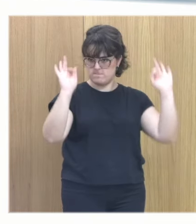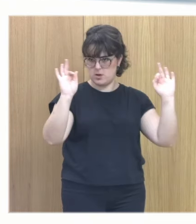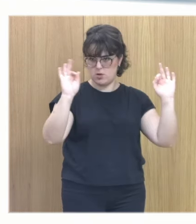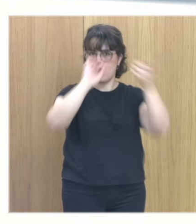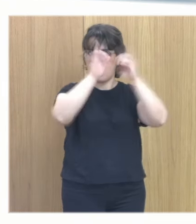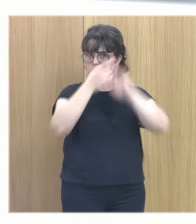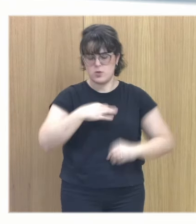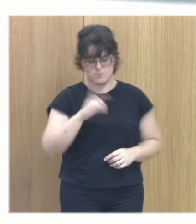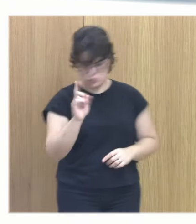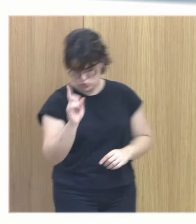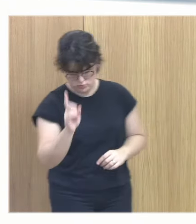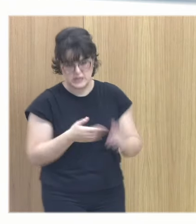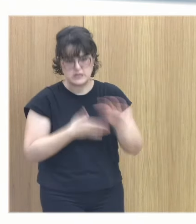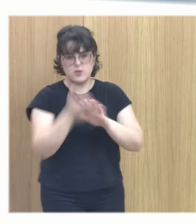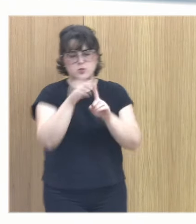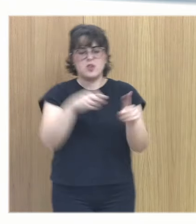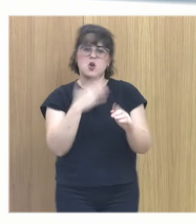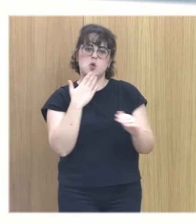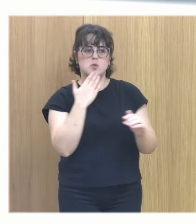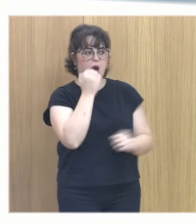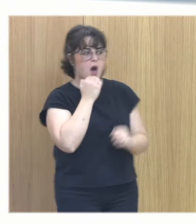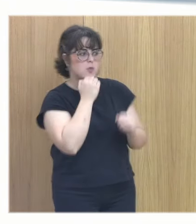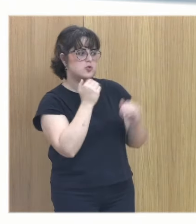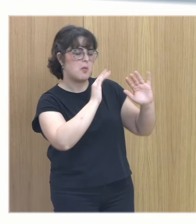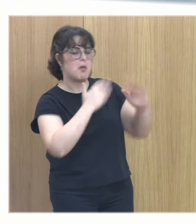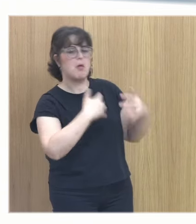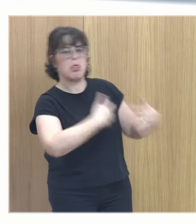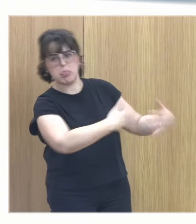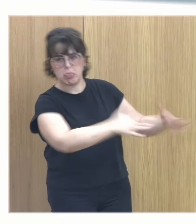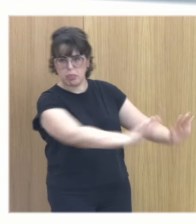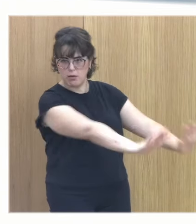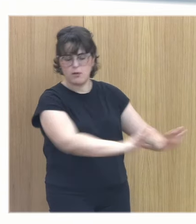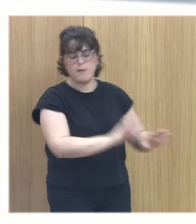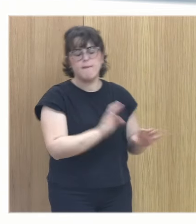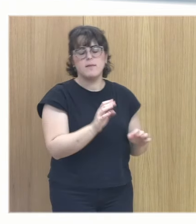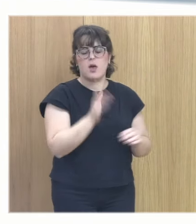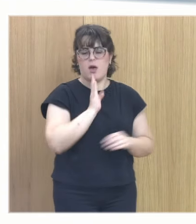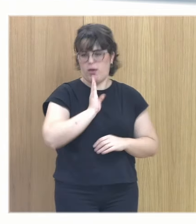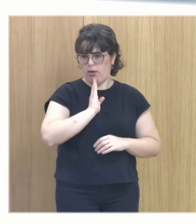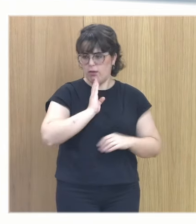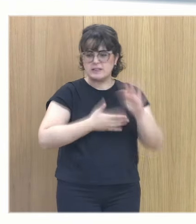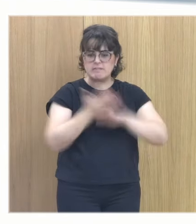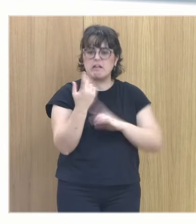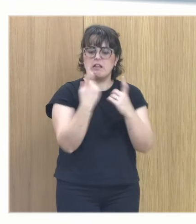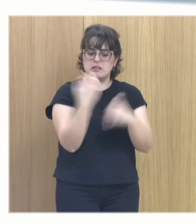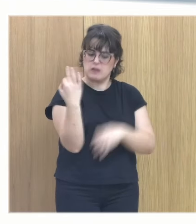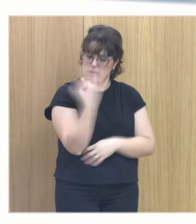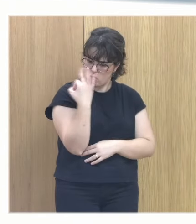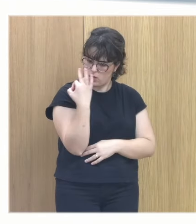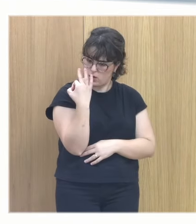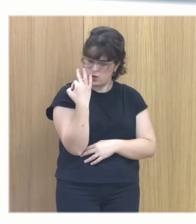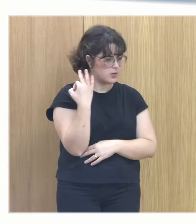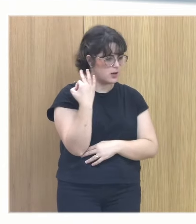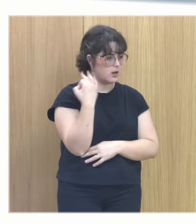entonces cuidado con la visión reduccionista del abuso que lo comentaba antes es necesario garantizar la atención universal